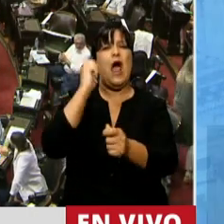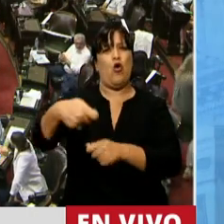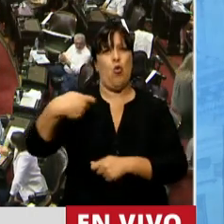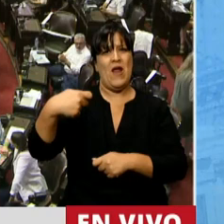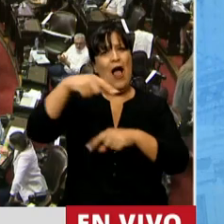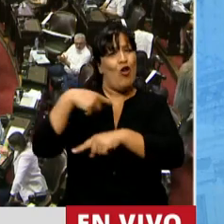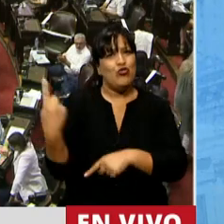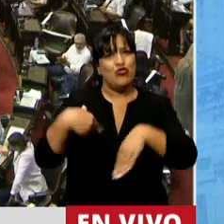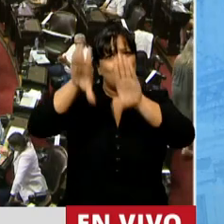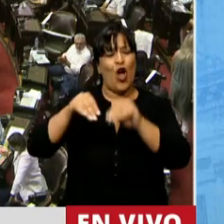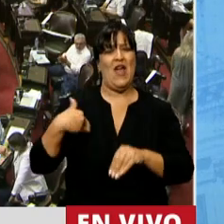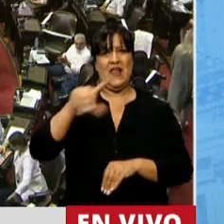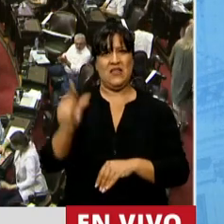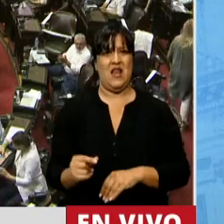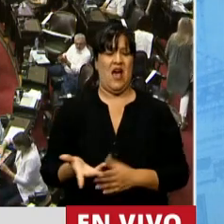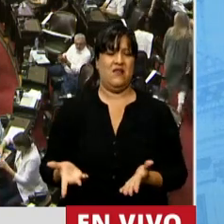en la Argentina.